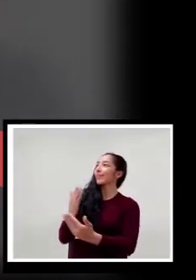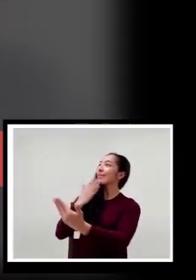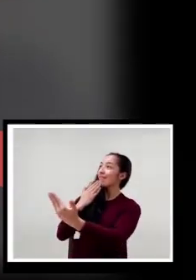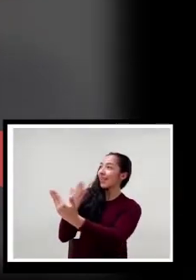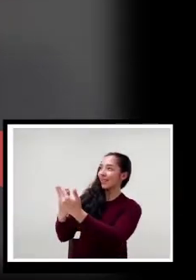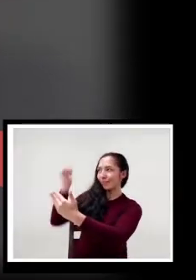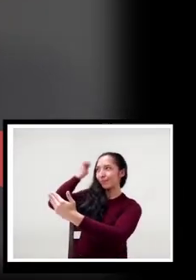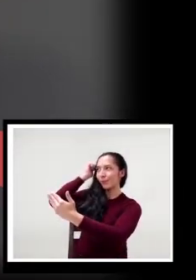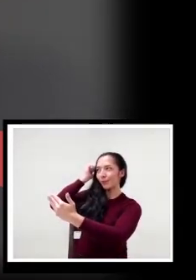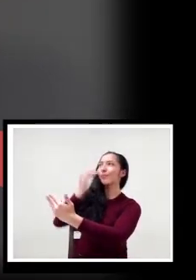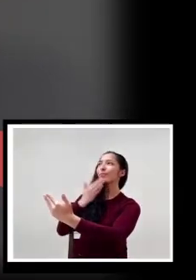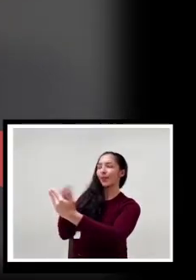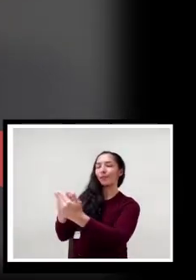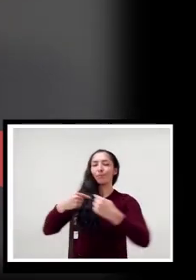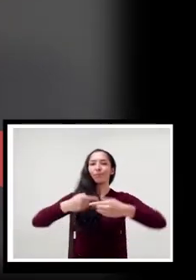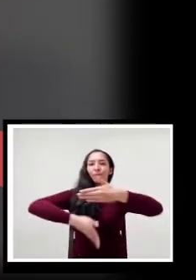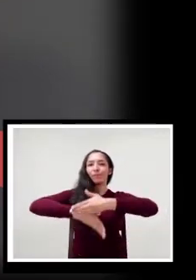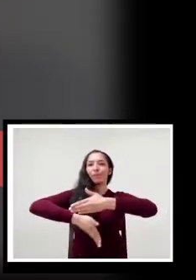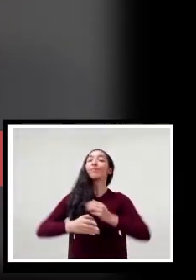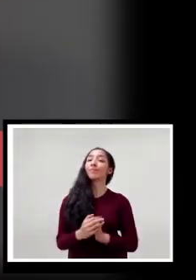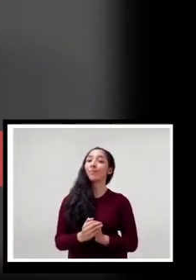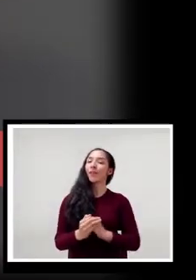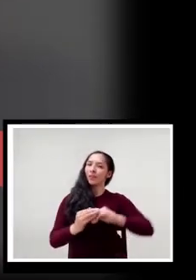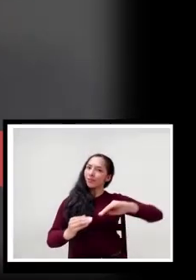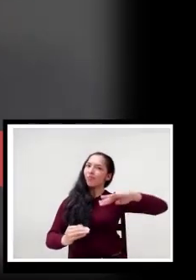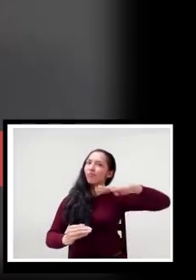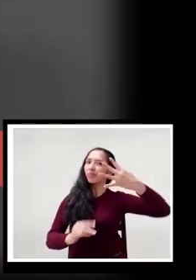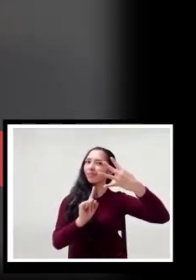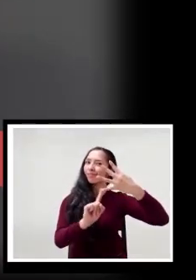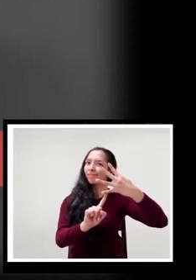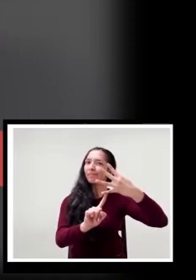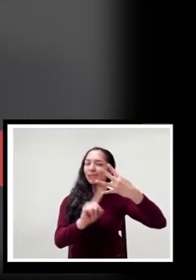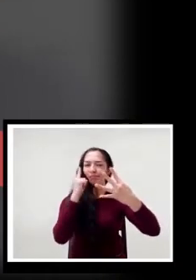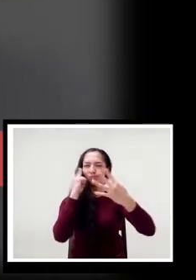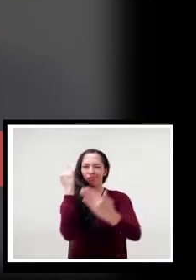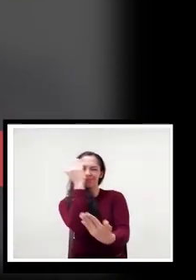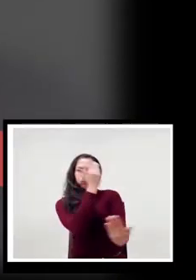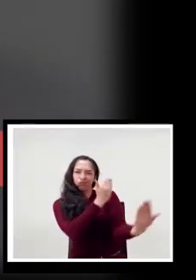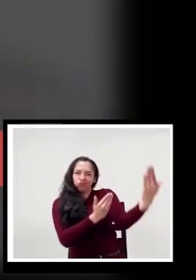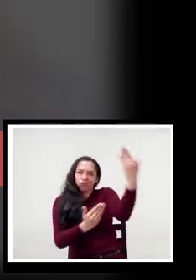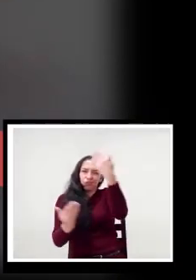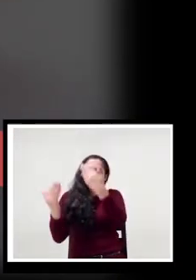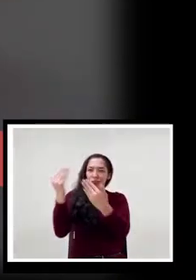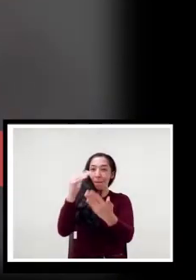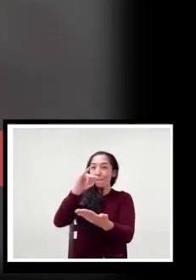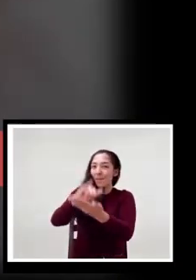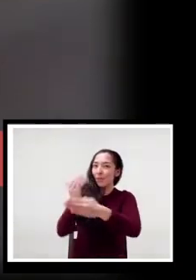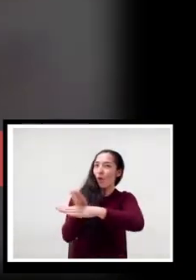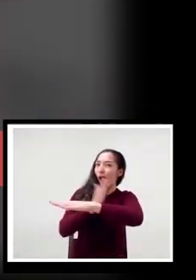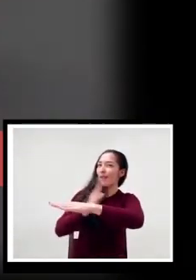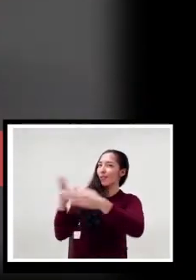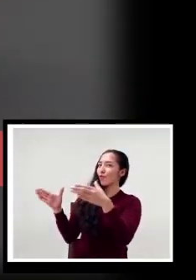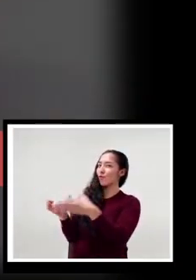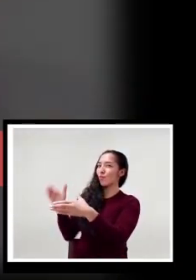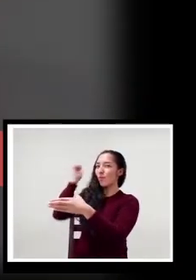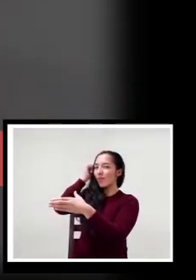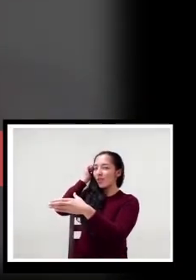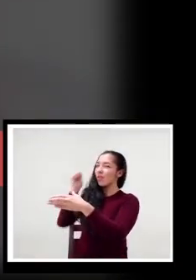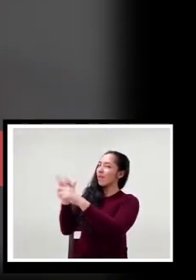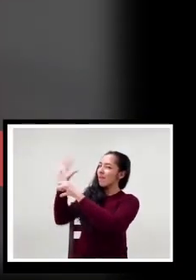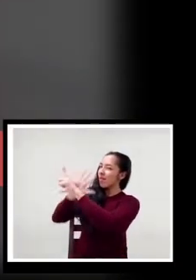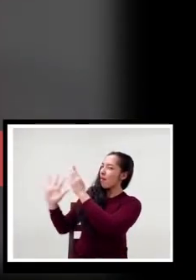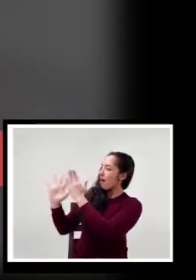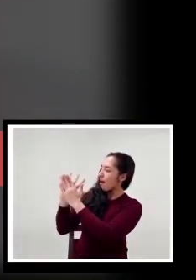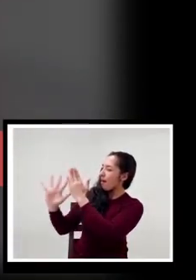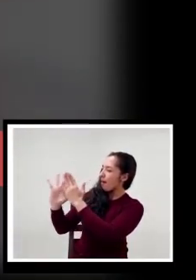Muchas gracias, profesora Juliet. La cuarta y última categoría de análisis que emergió de las narrativas de los